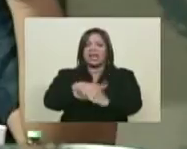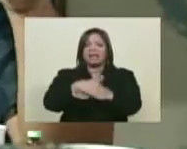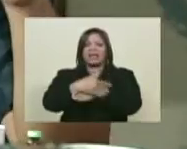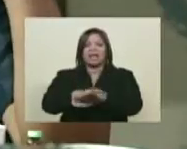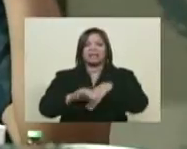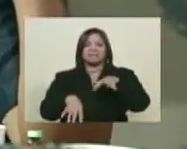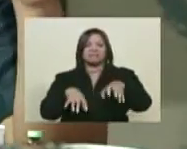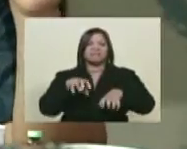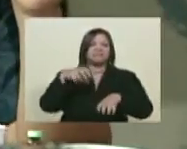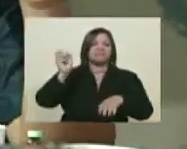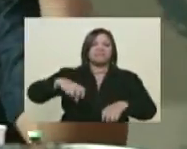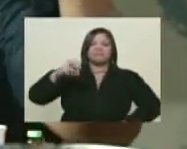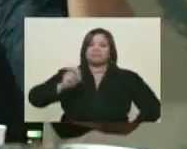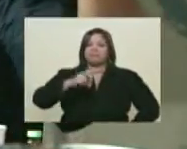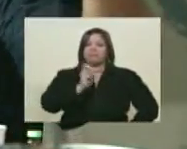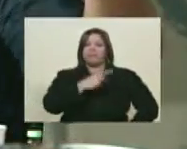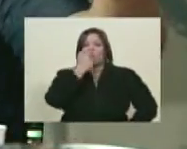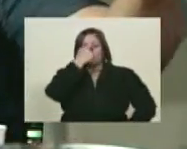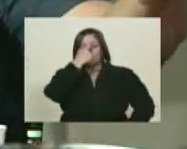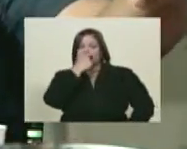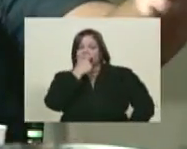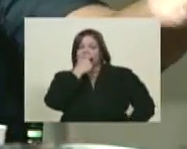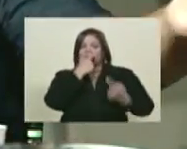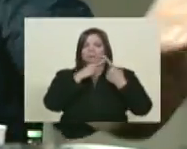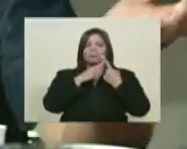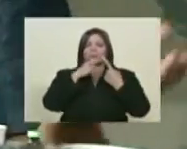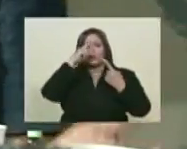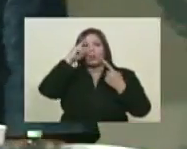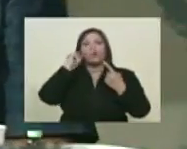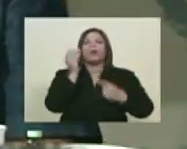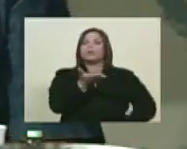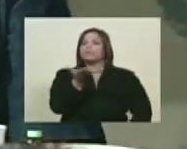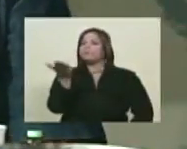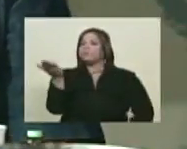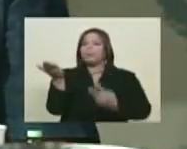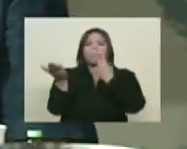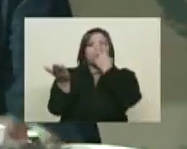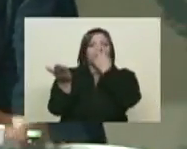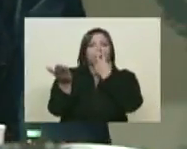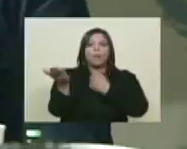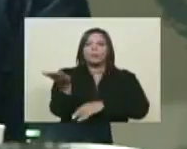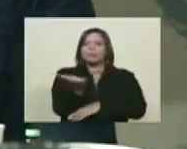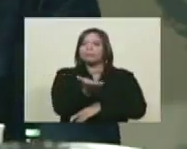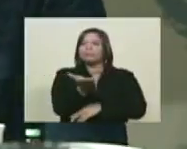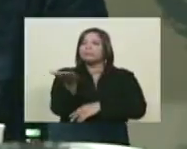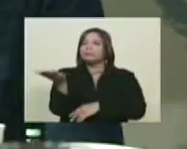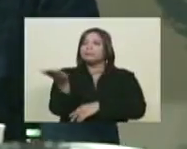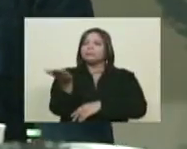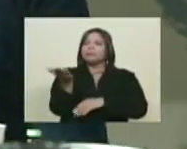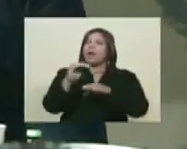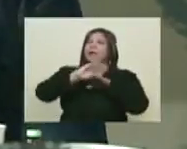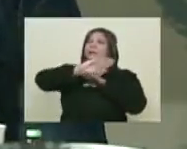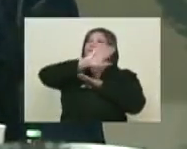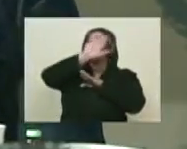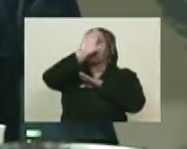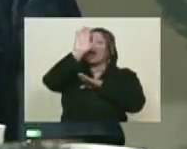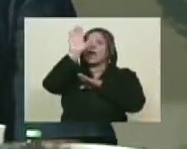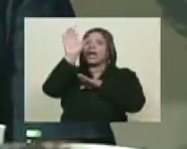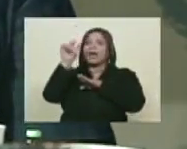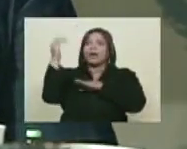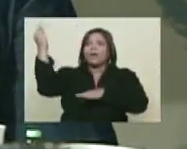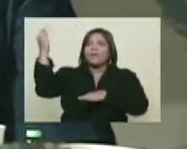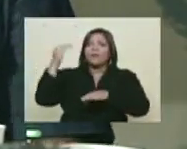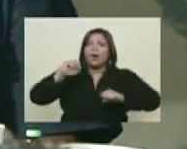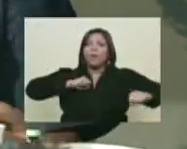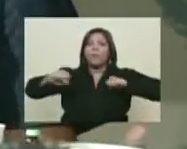San Antonio, uno era ciego y había una señora que pedía comida y dinero por allí para sobrevivir. Y ella dijo, en el cielo veo que viene un